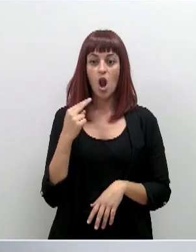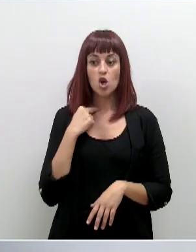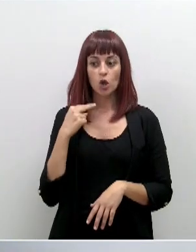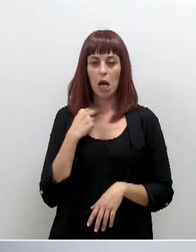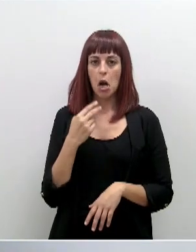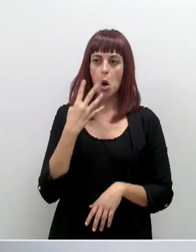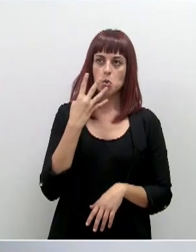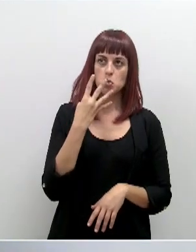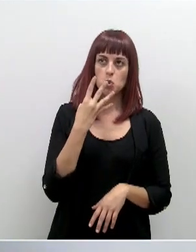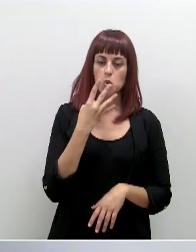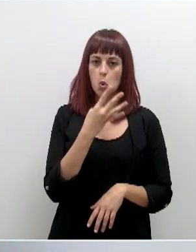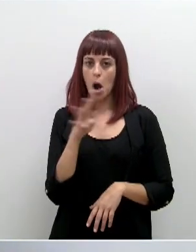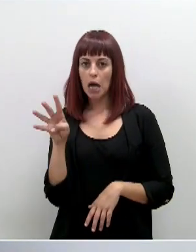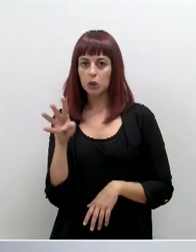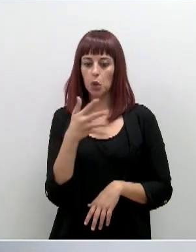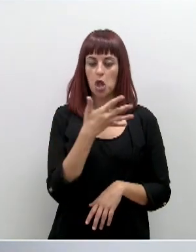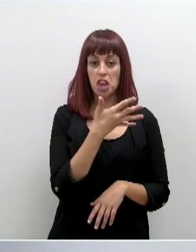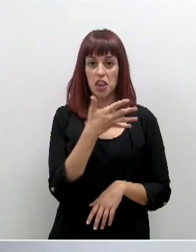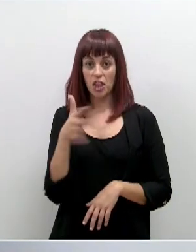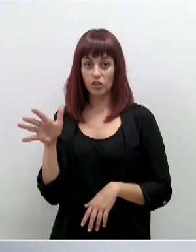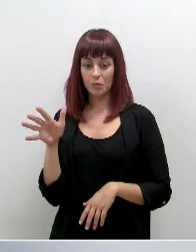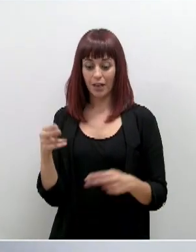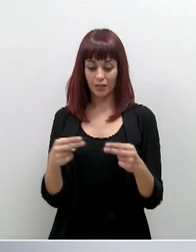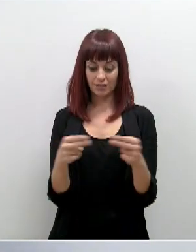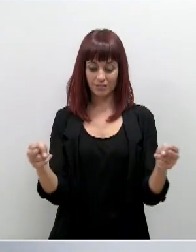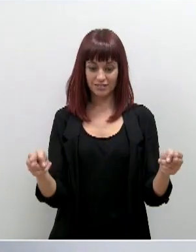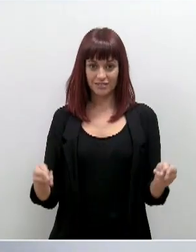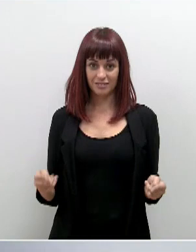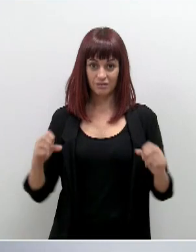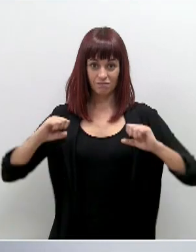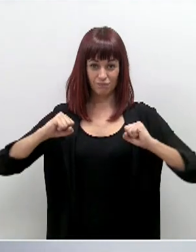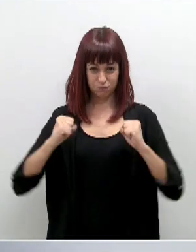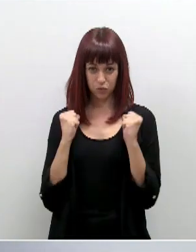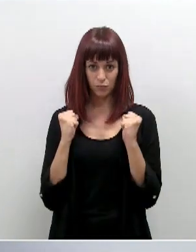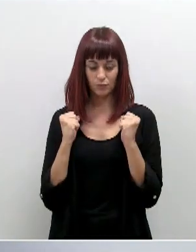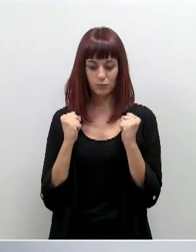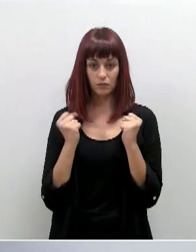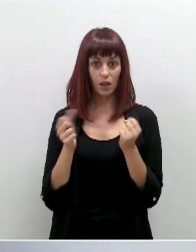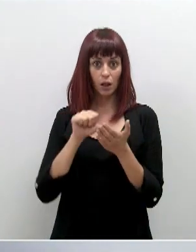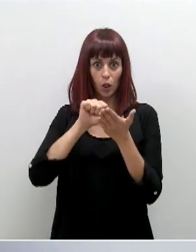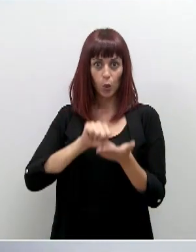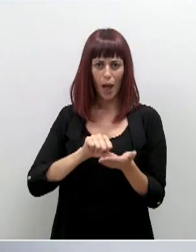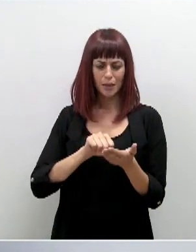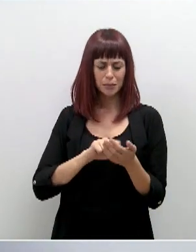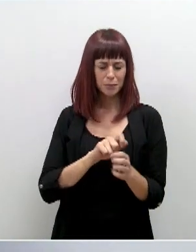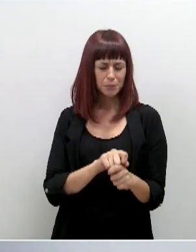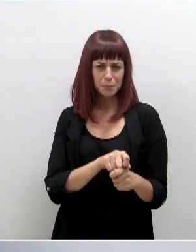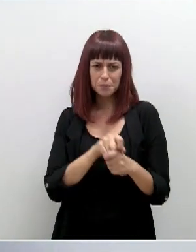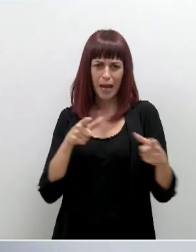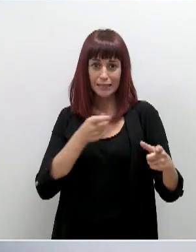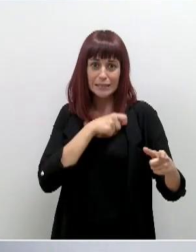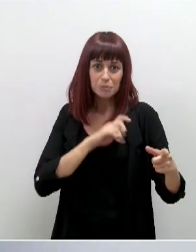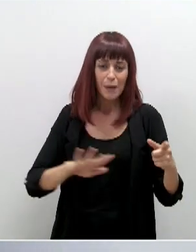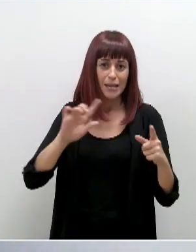tras cuatro o cinco semanas de un confinamiento perimetral, pasó de ser una de las ciudades con más incidencia acumulada de toda España